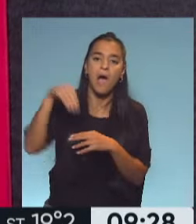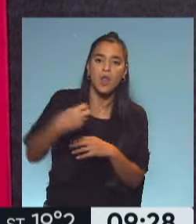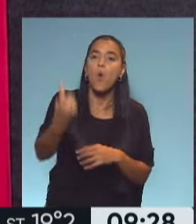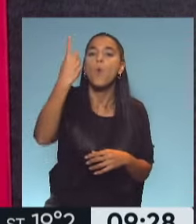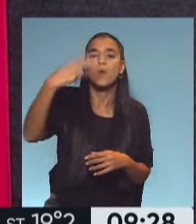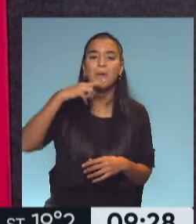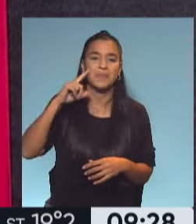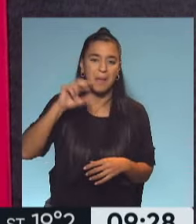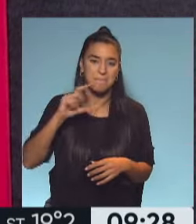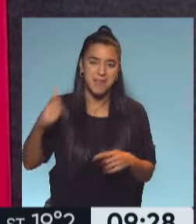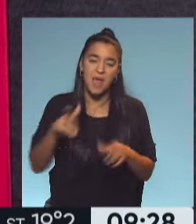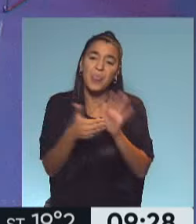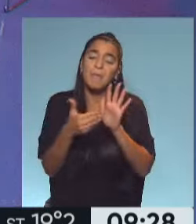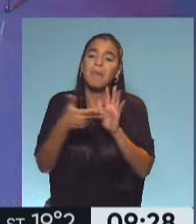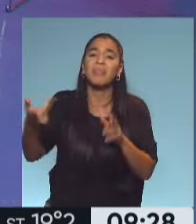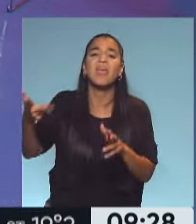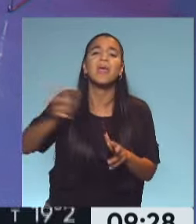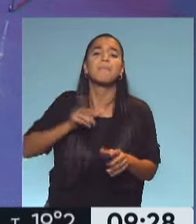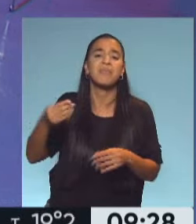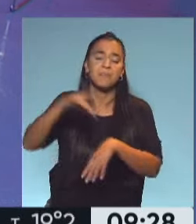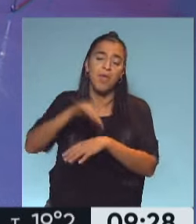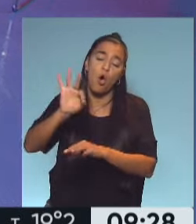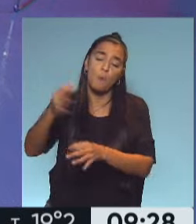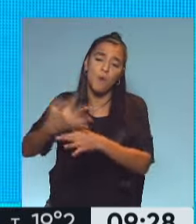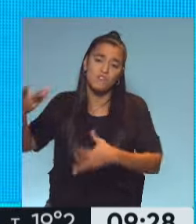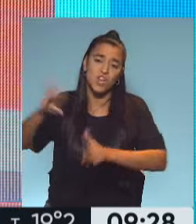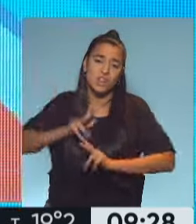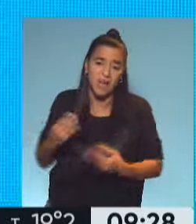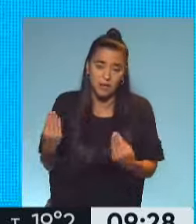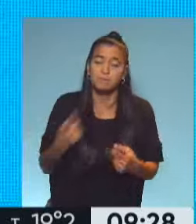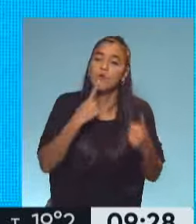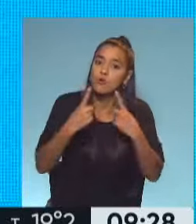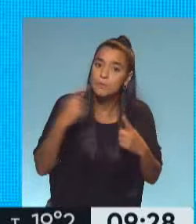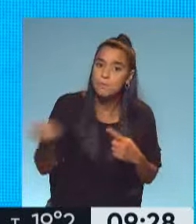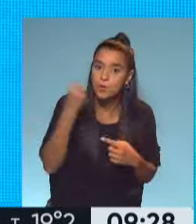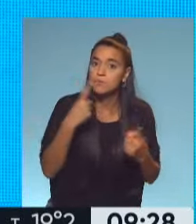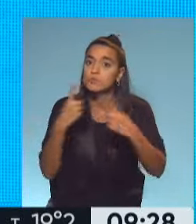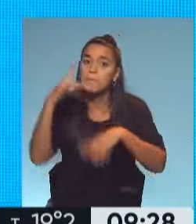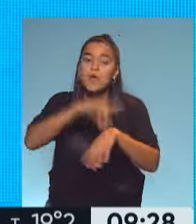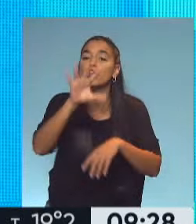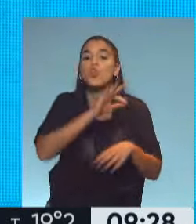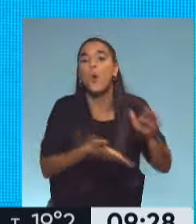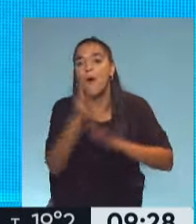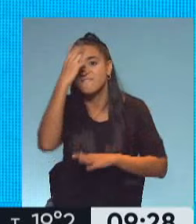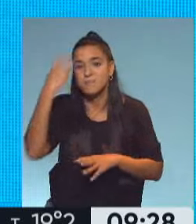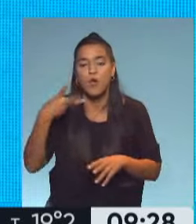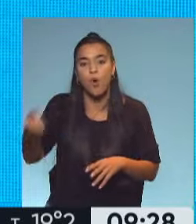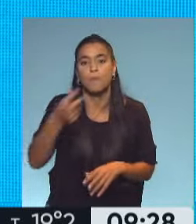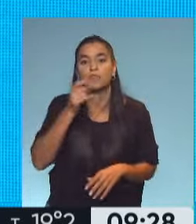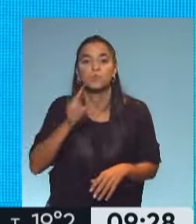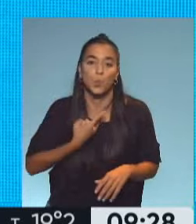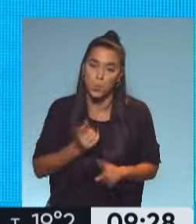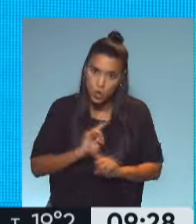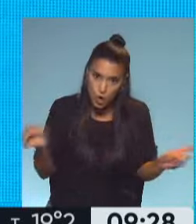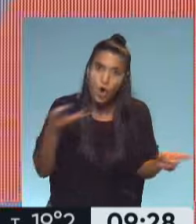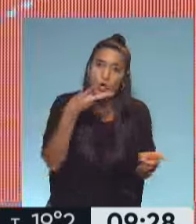vitamina y siempre de acuerdo a lo que indique el médico o el profesional. es muy importante, consultar con el médico, no ir a la farmacia y comprarte la multivitamina, no,